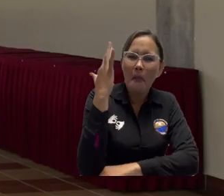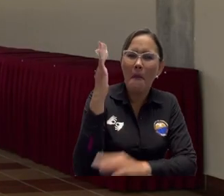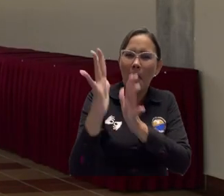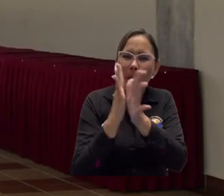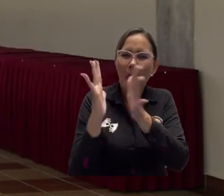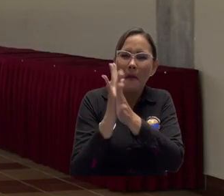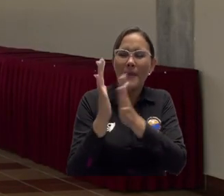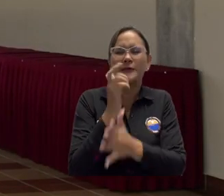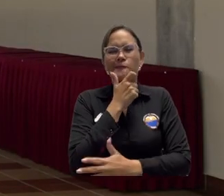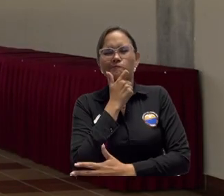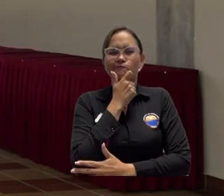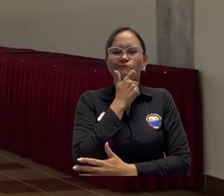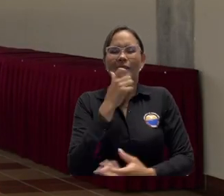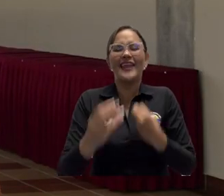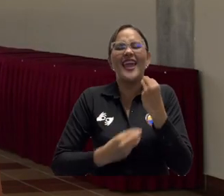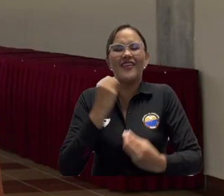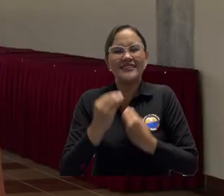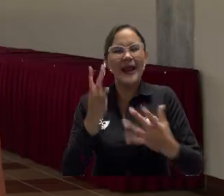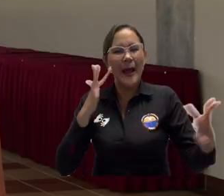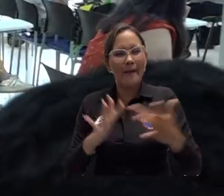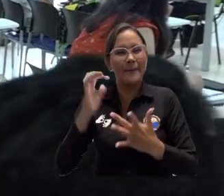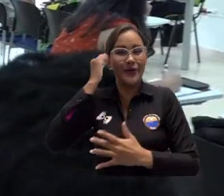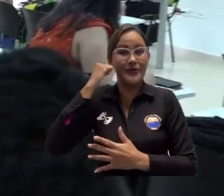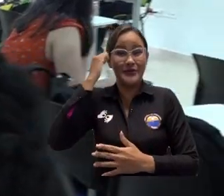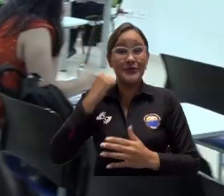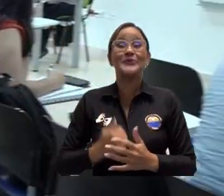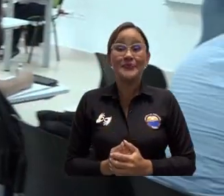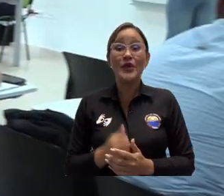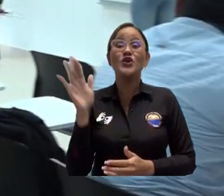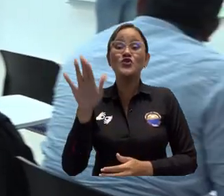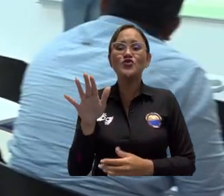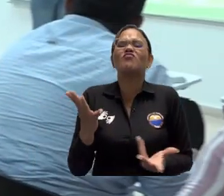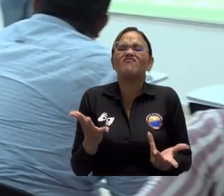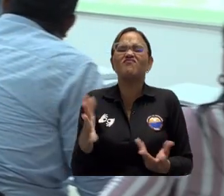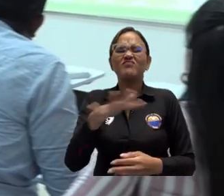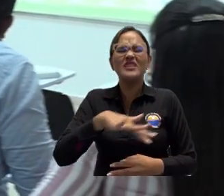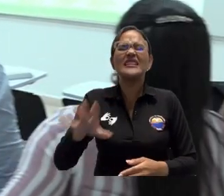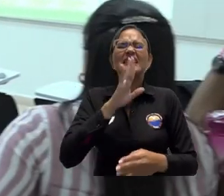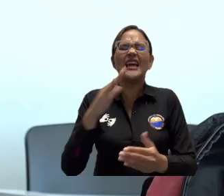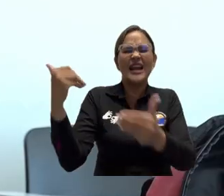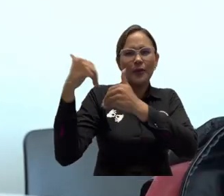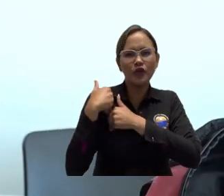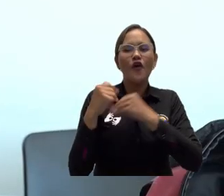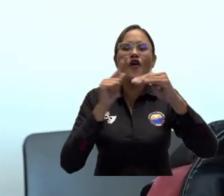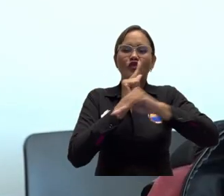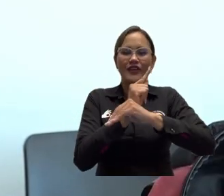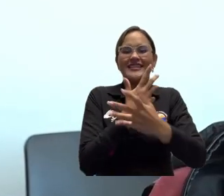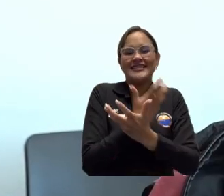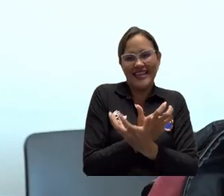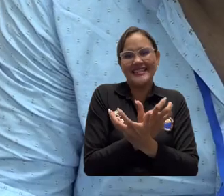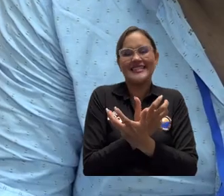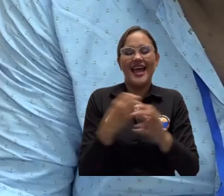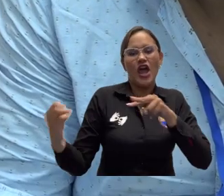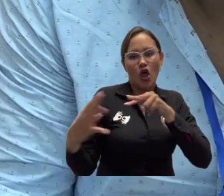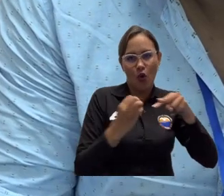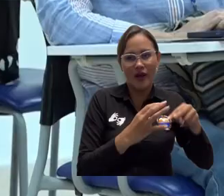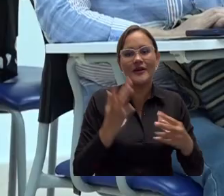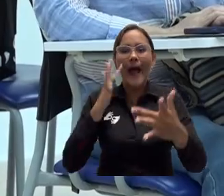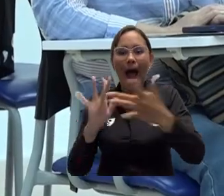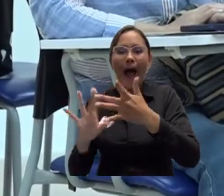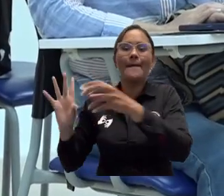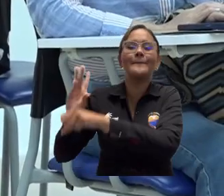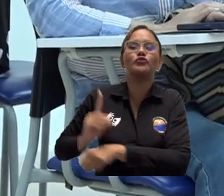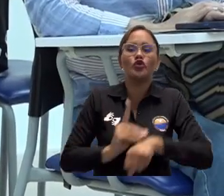intersubjetiva para pensarnos la condición del maestro. Este espacio convocado por la Facultad de Ciencias de la Educación a través del Doctorado en